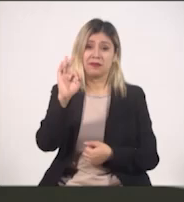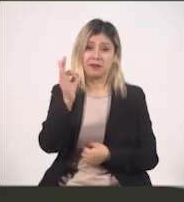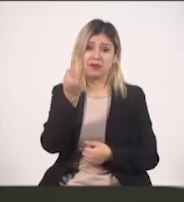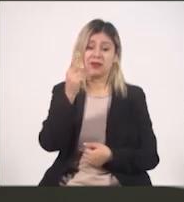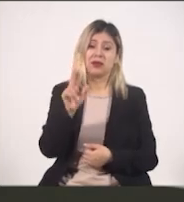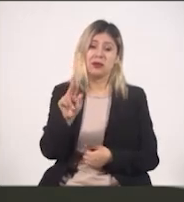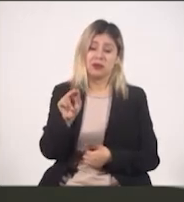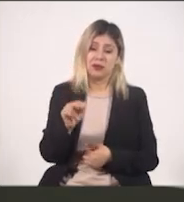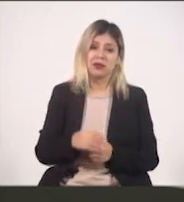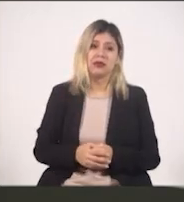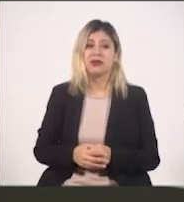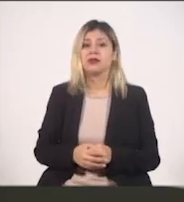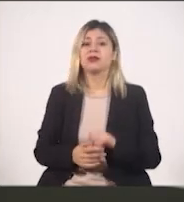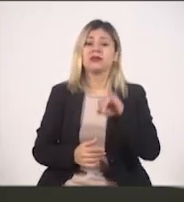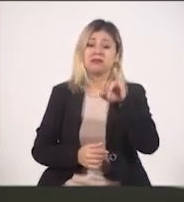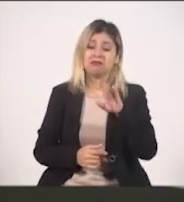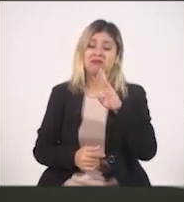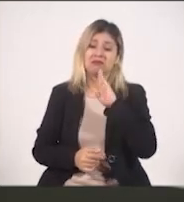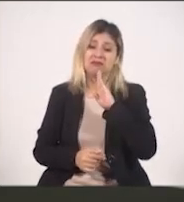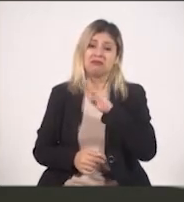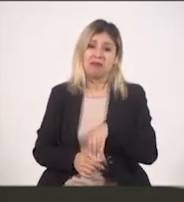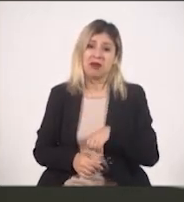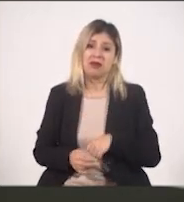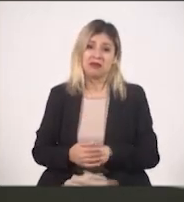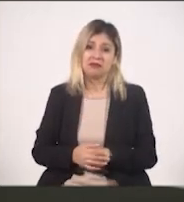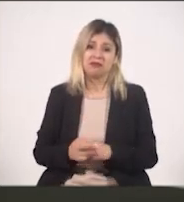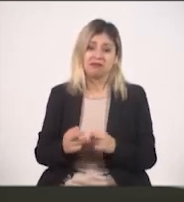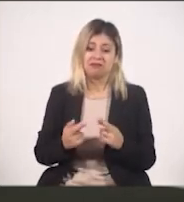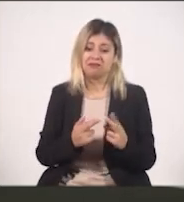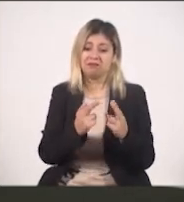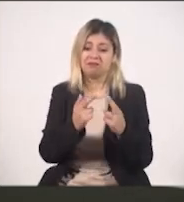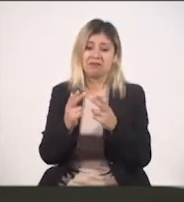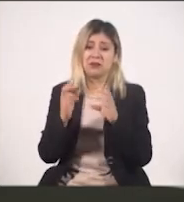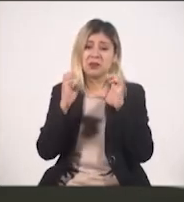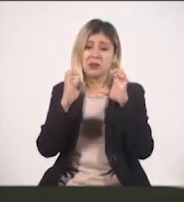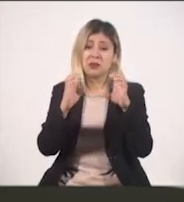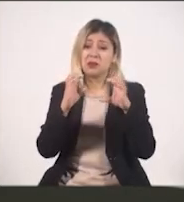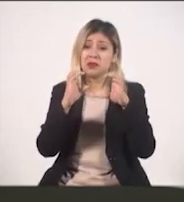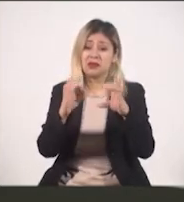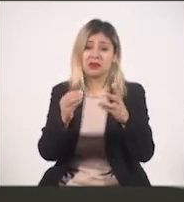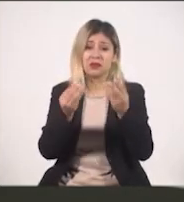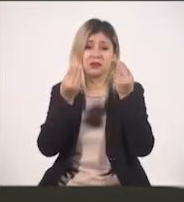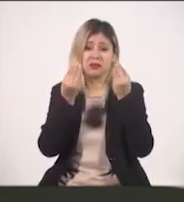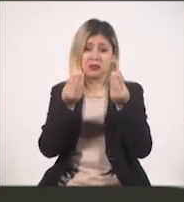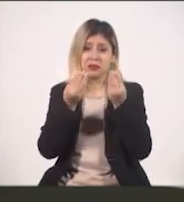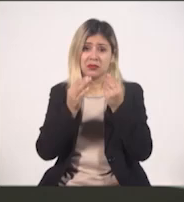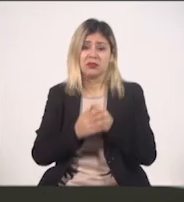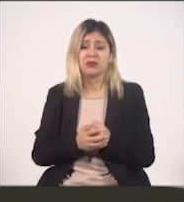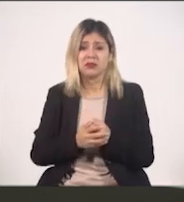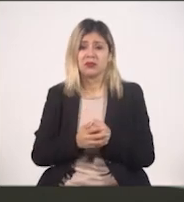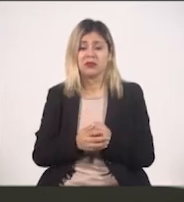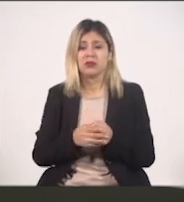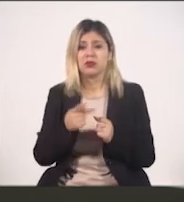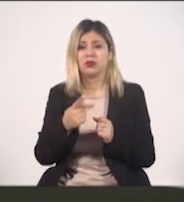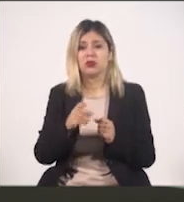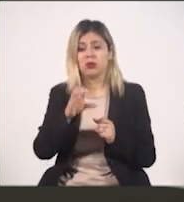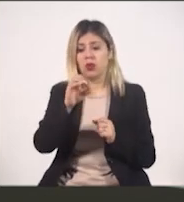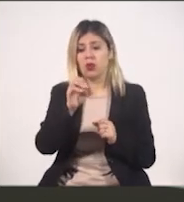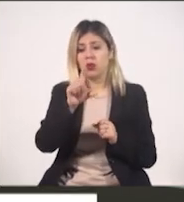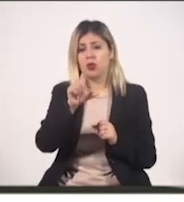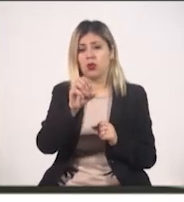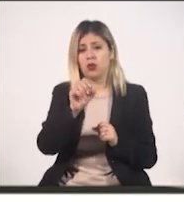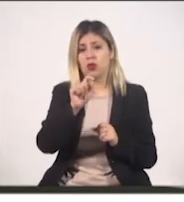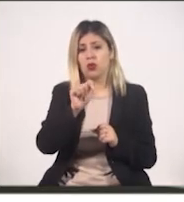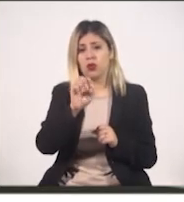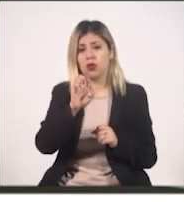la tenemos en malas condiciones. Sí hay que tener cuidado al transitar. Lo que es del entronque de Colotepe, Chiquilistlán, que son